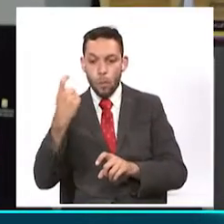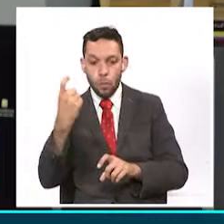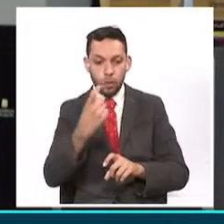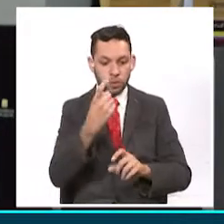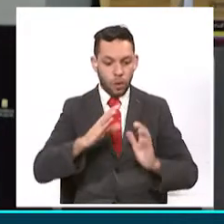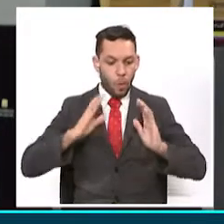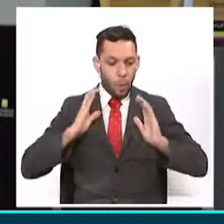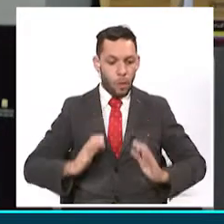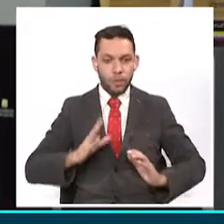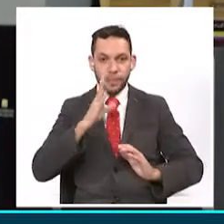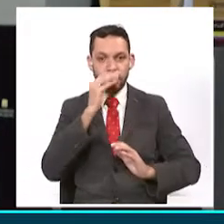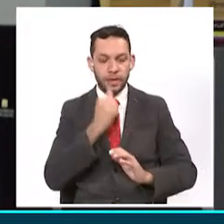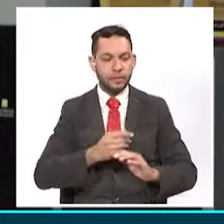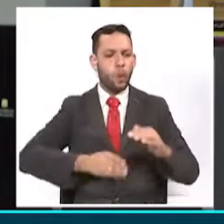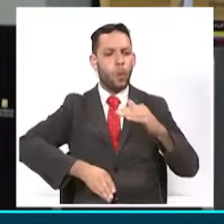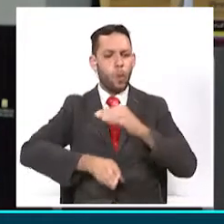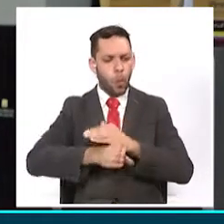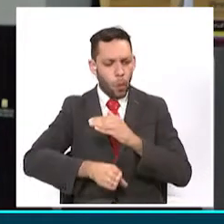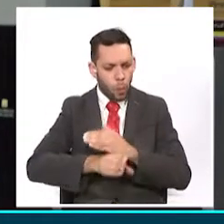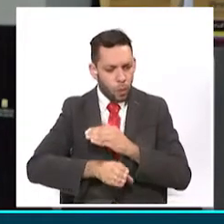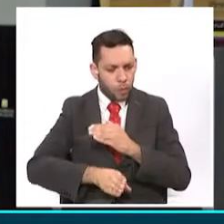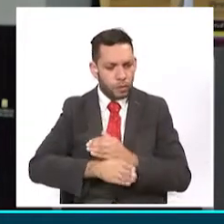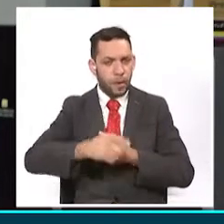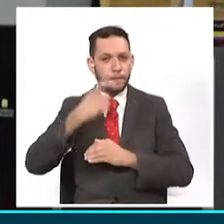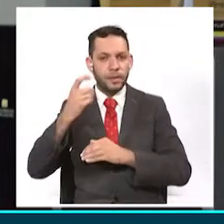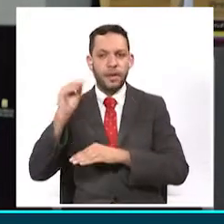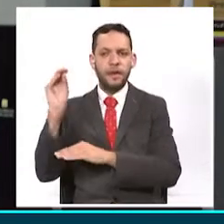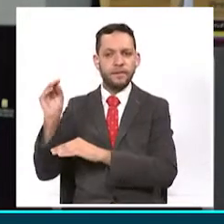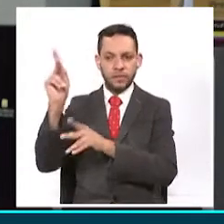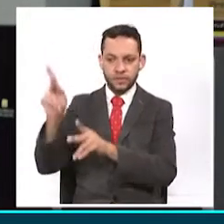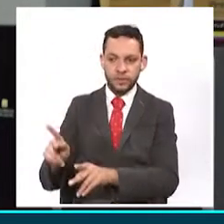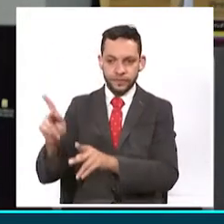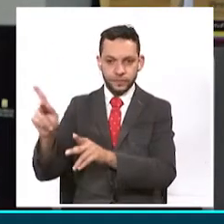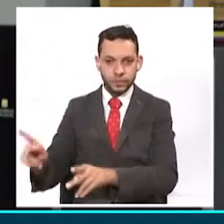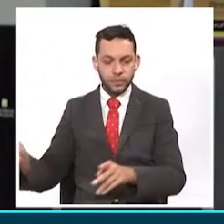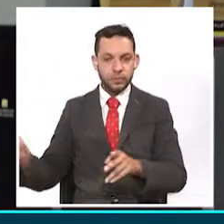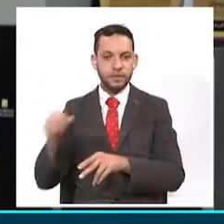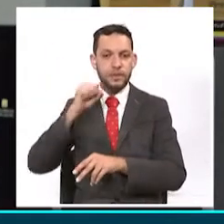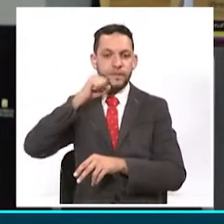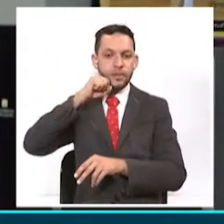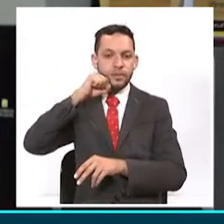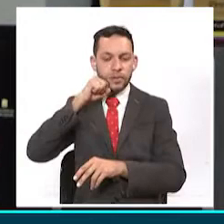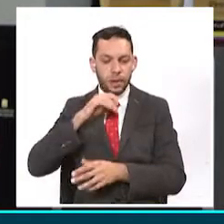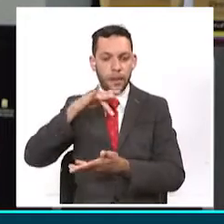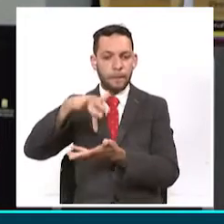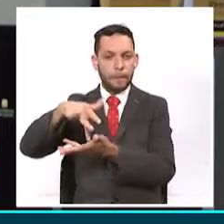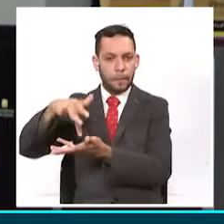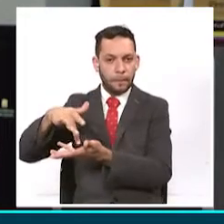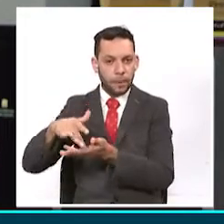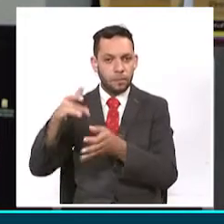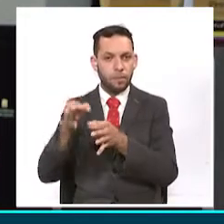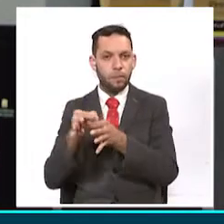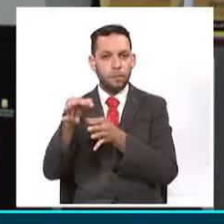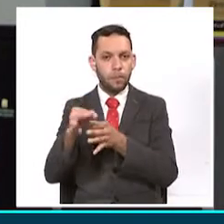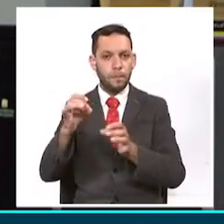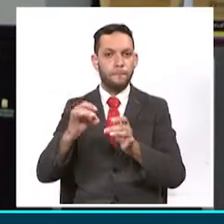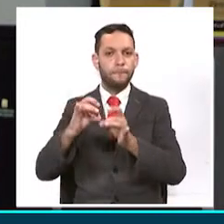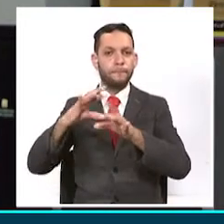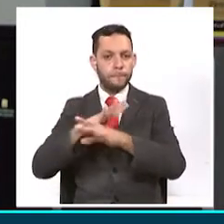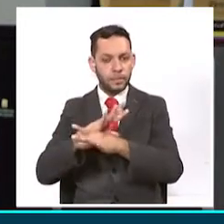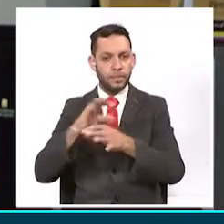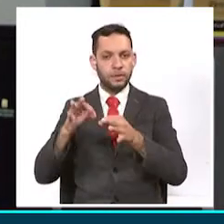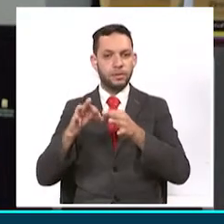embargo, se continúa alertando la defensa civil que está en el municipio de La Virginia, que está en el municipio de Marsella,